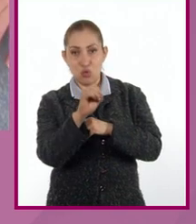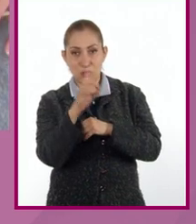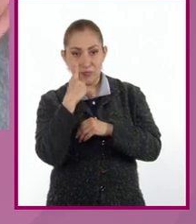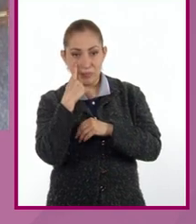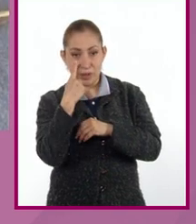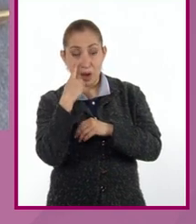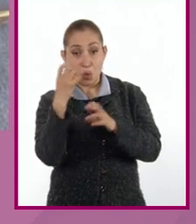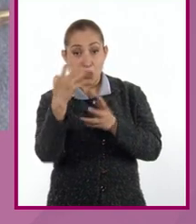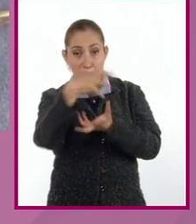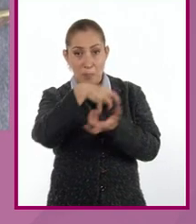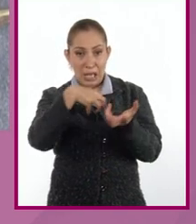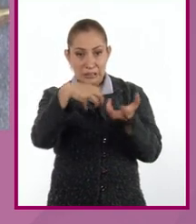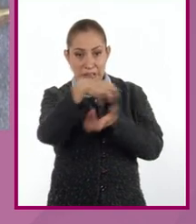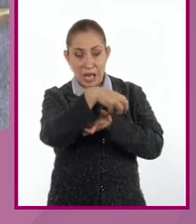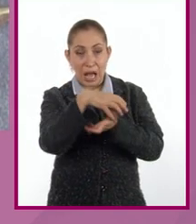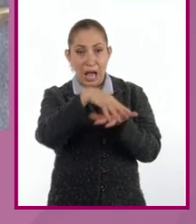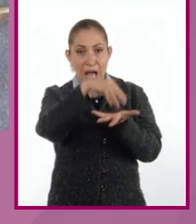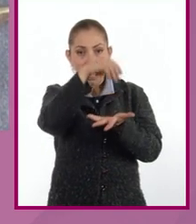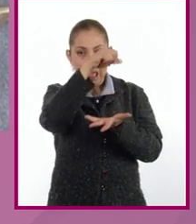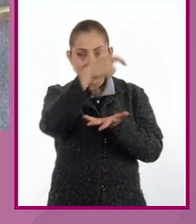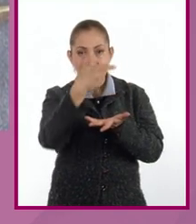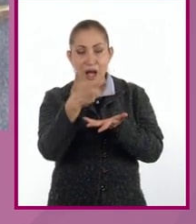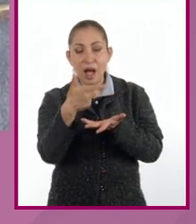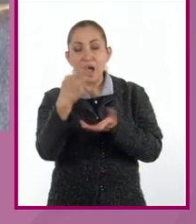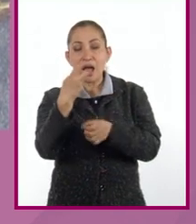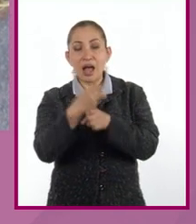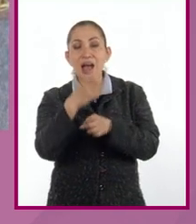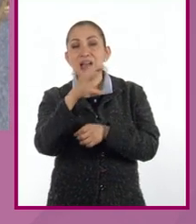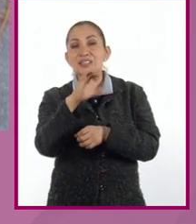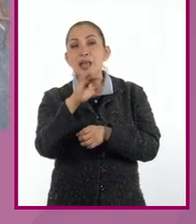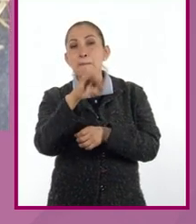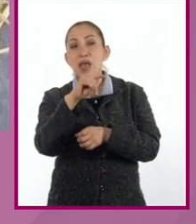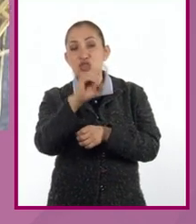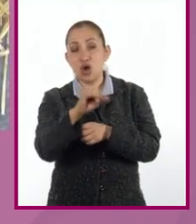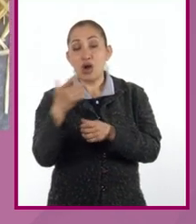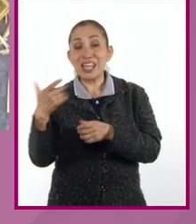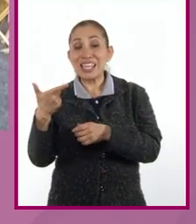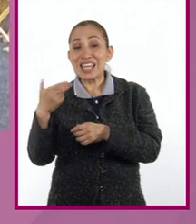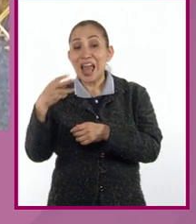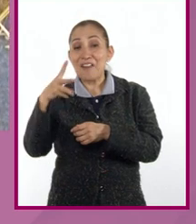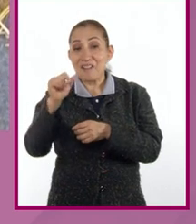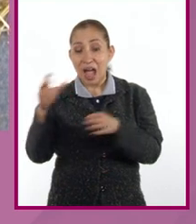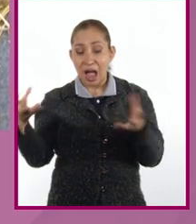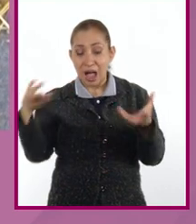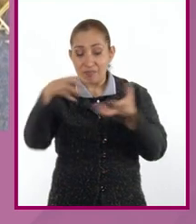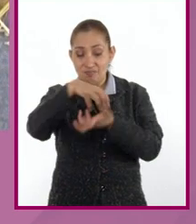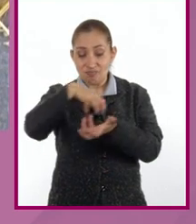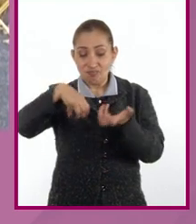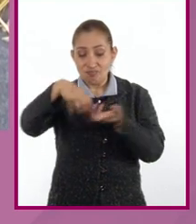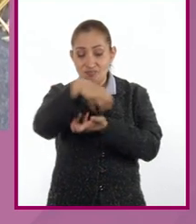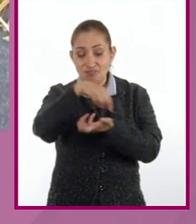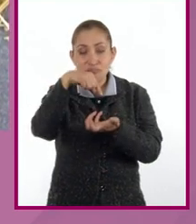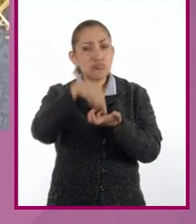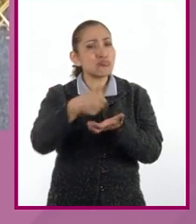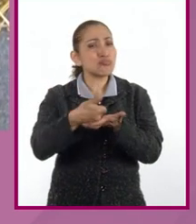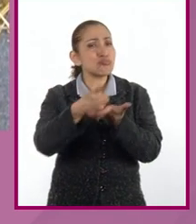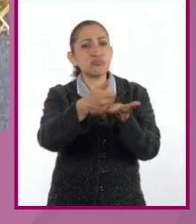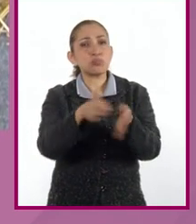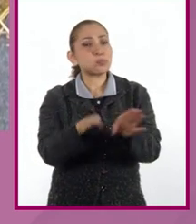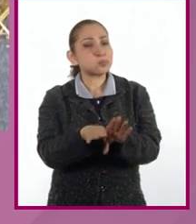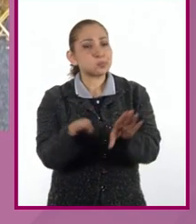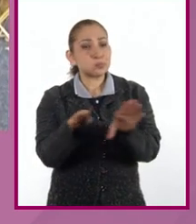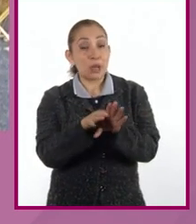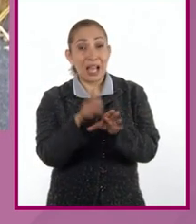al hacer la mezcla primero con la arena y el cemento y la inserción de este tipo de gravas, lo que hace es que funcionan como